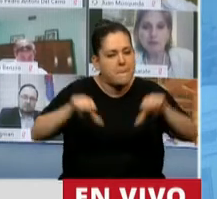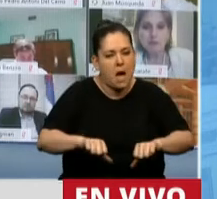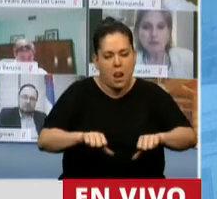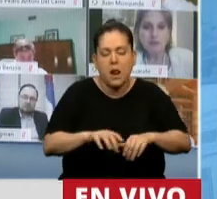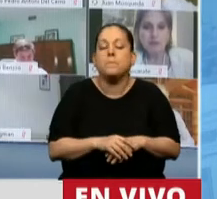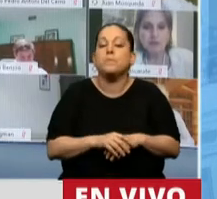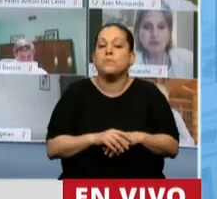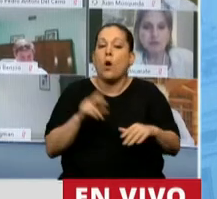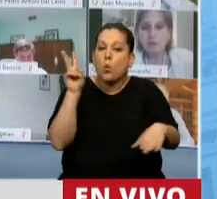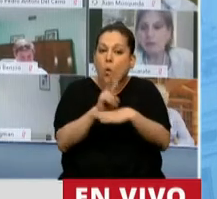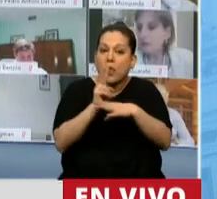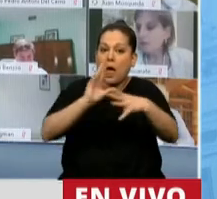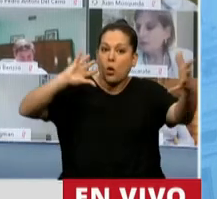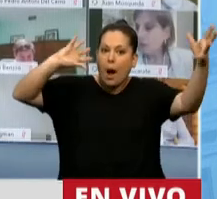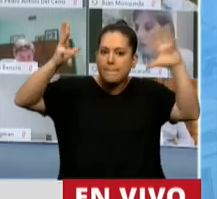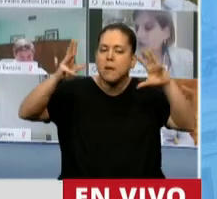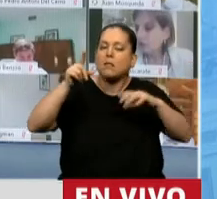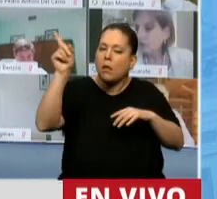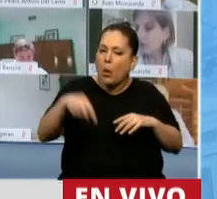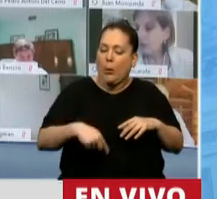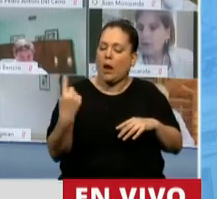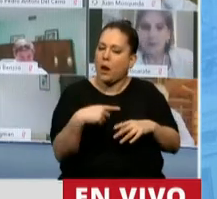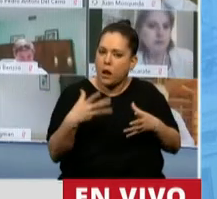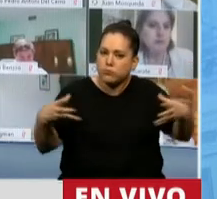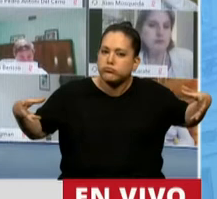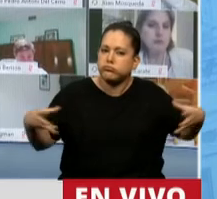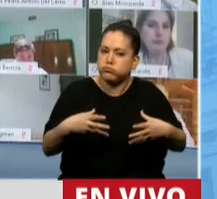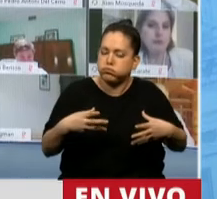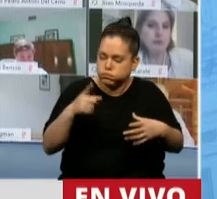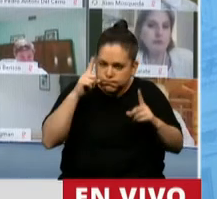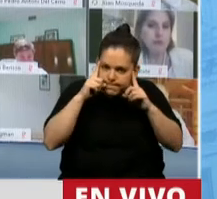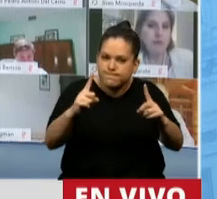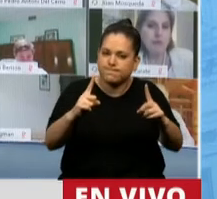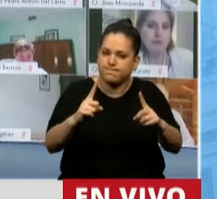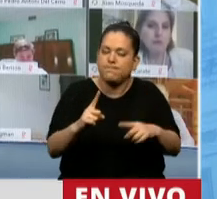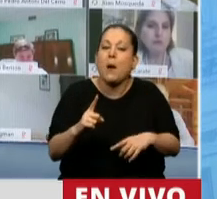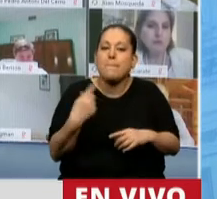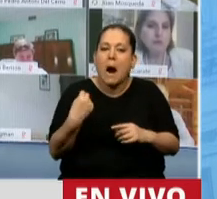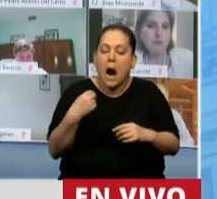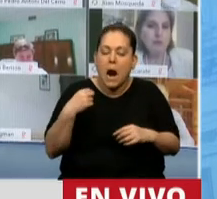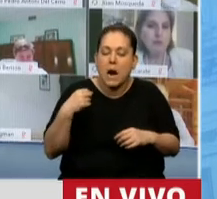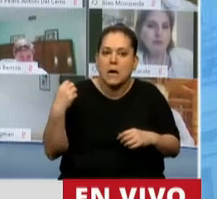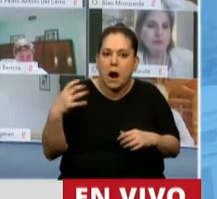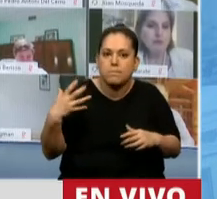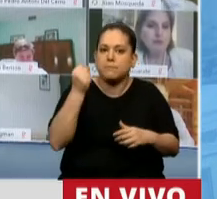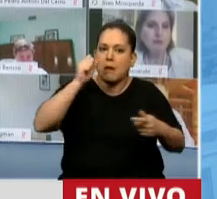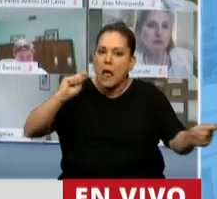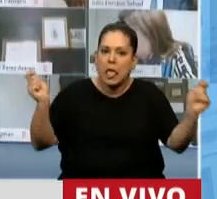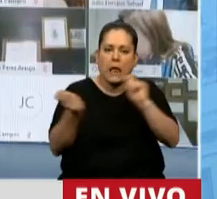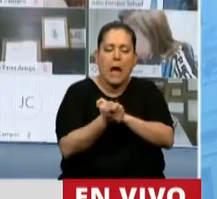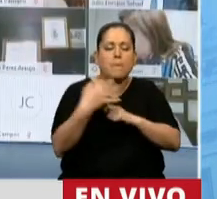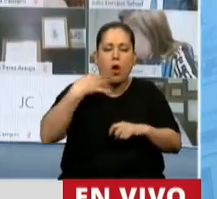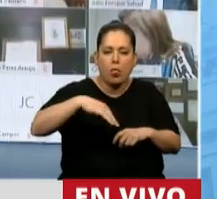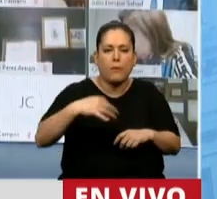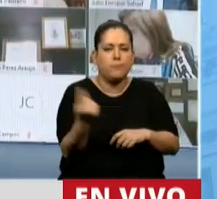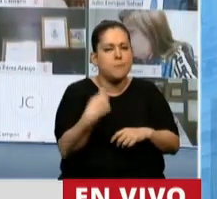ambiente representa un desafío para la humanidad. Para comenzar a registrar cambios debemos concebirnos en